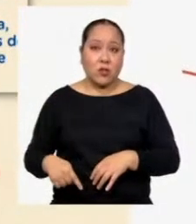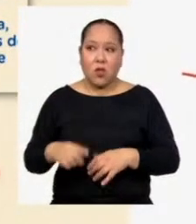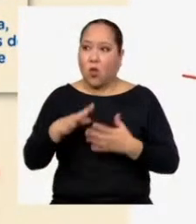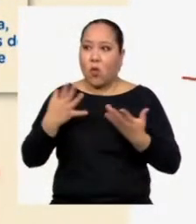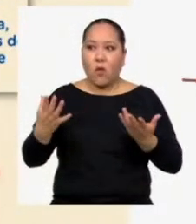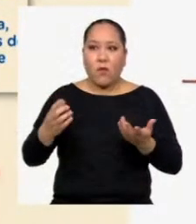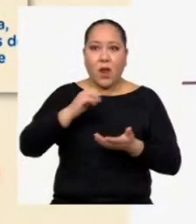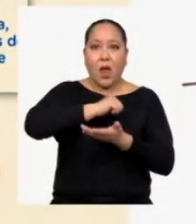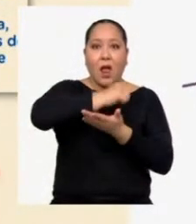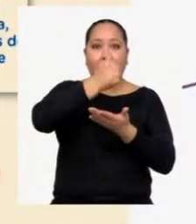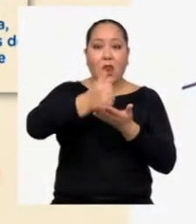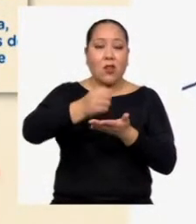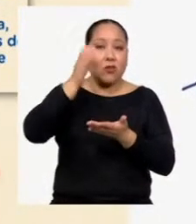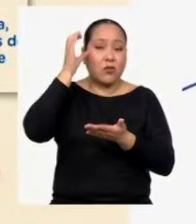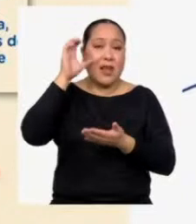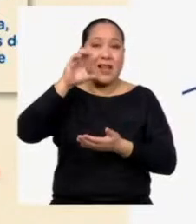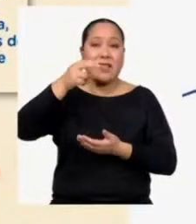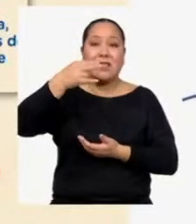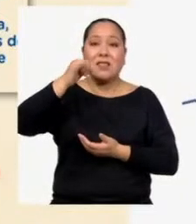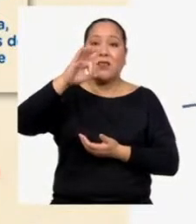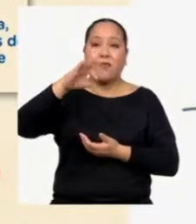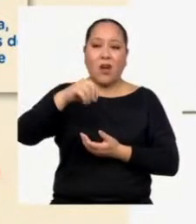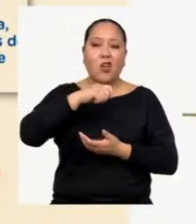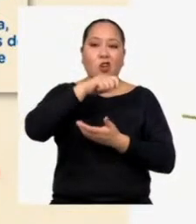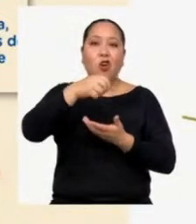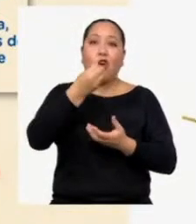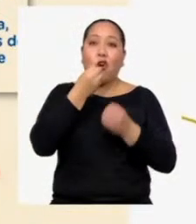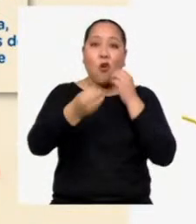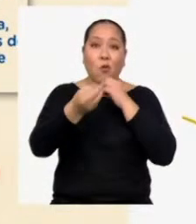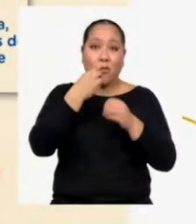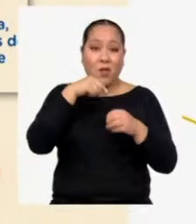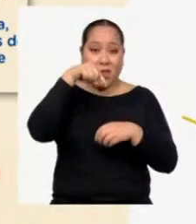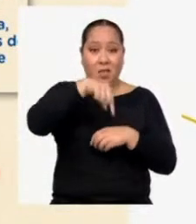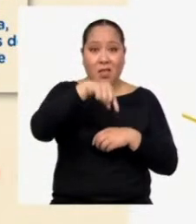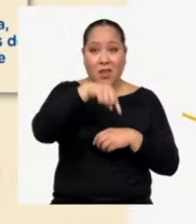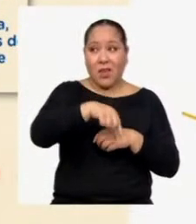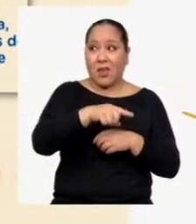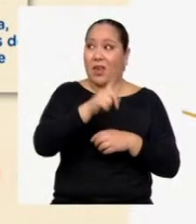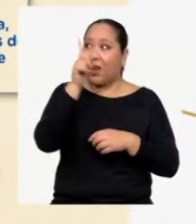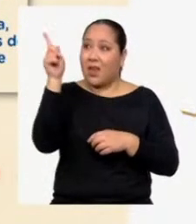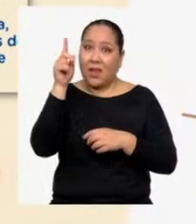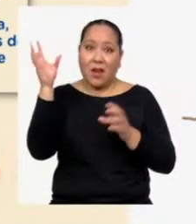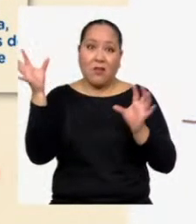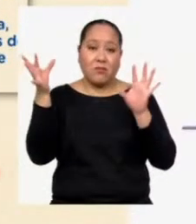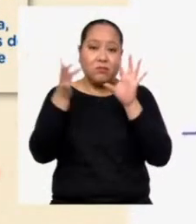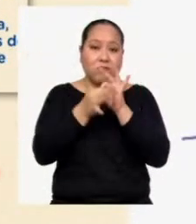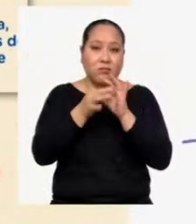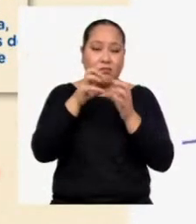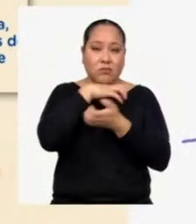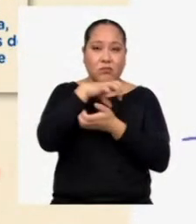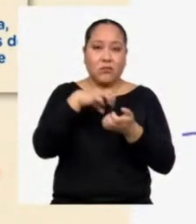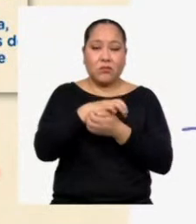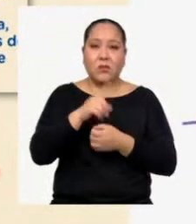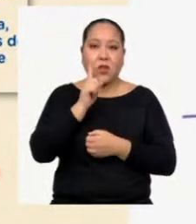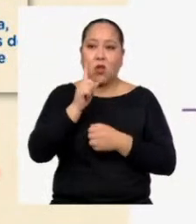el chifa Que es comida preparada a la peruana Con insumos de origen chino De no haber tenido influencia de la cultura